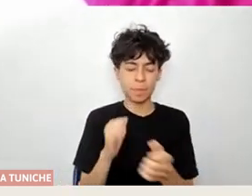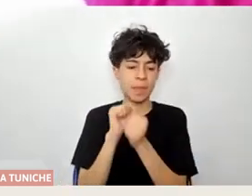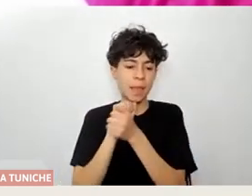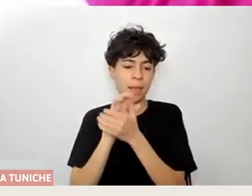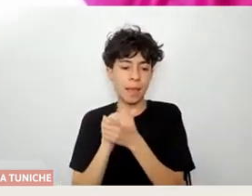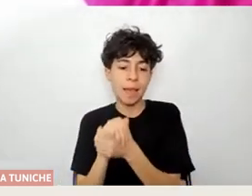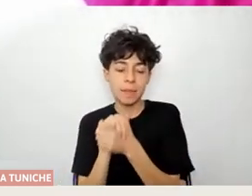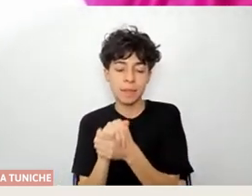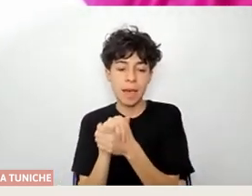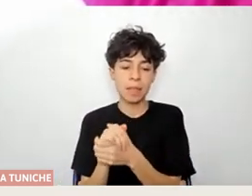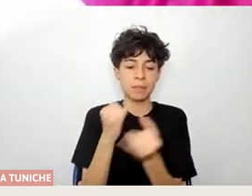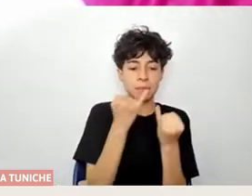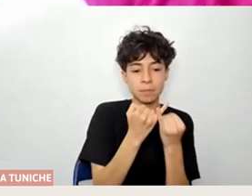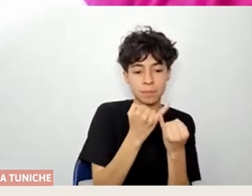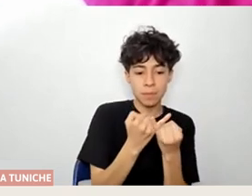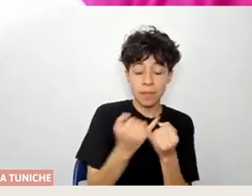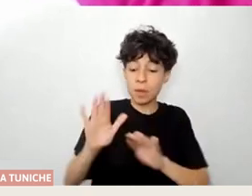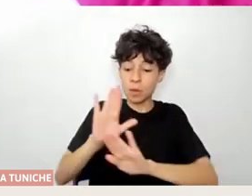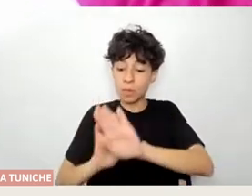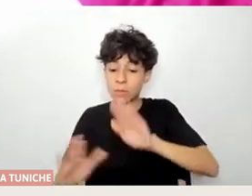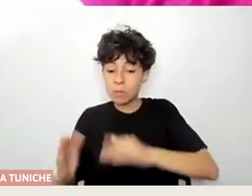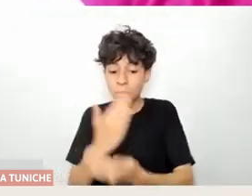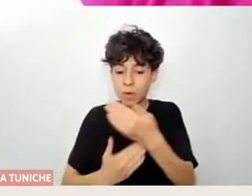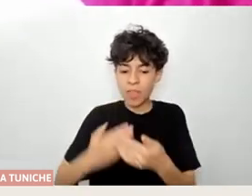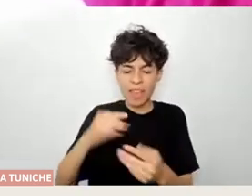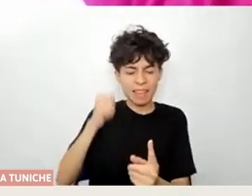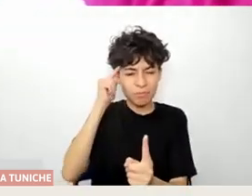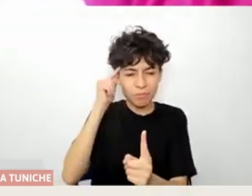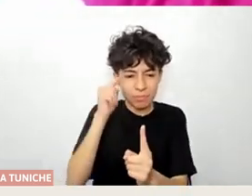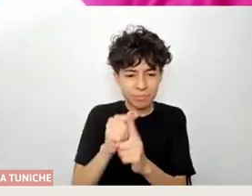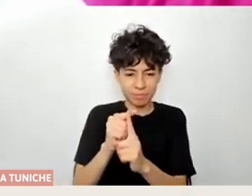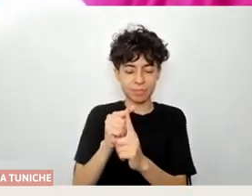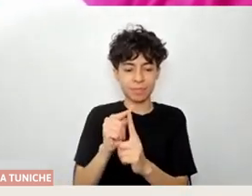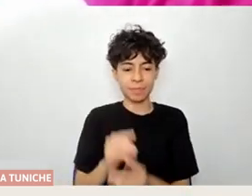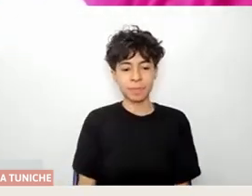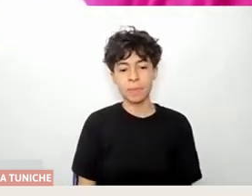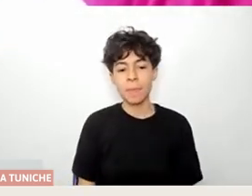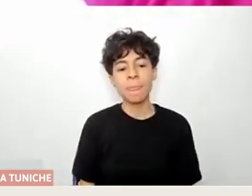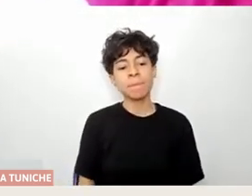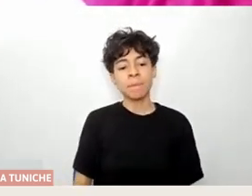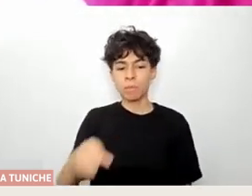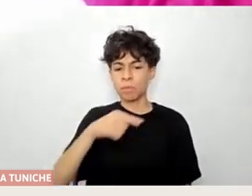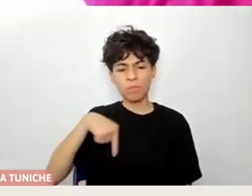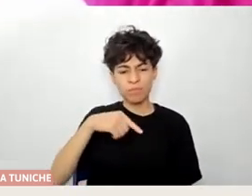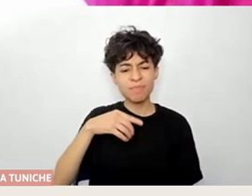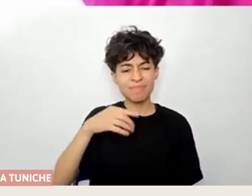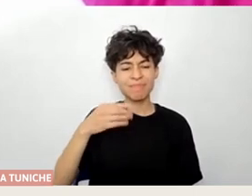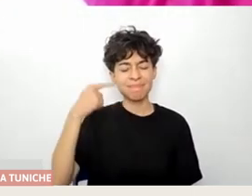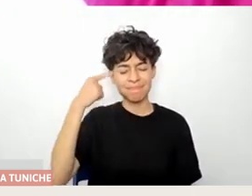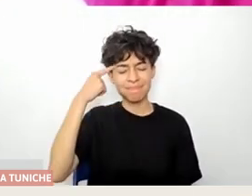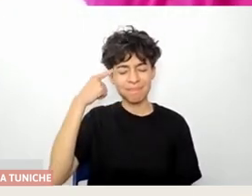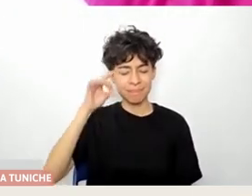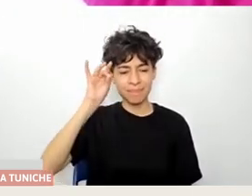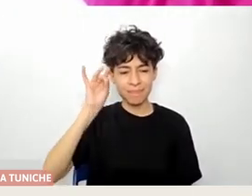motivo y quizá fin mismo del encuentro. Gran acierto lo sentimos y sabemos, lo sabemos con cariño,